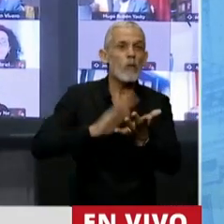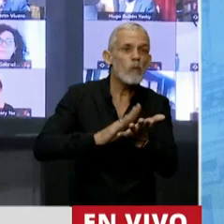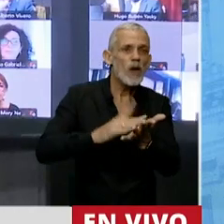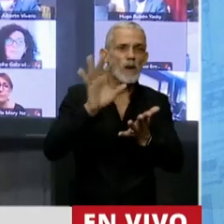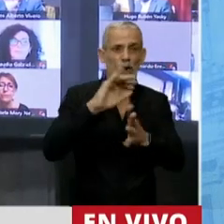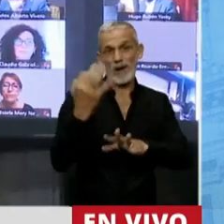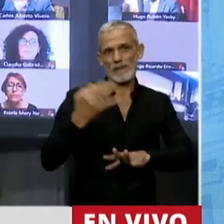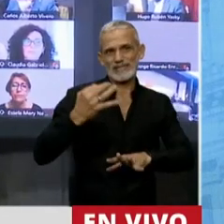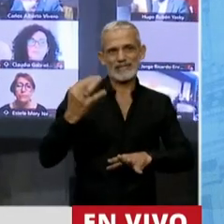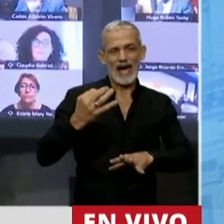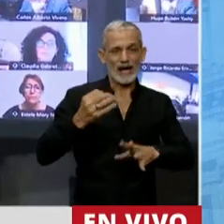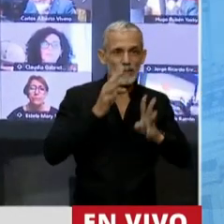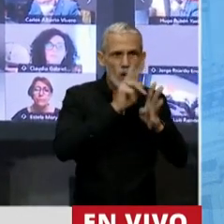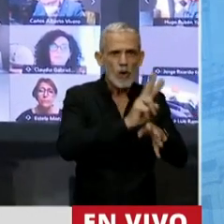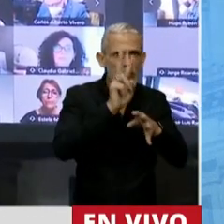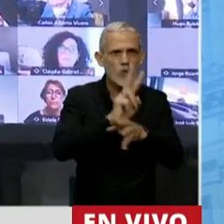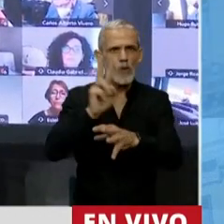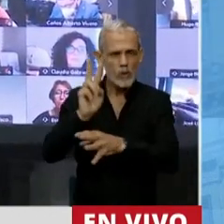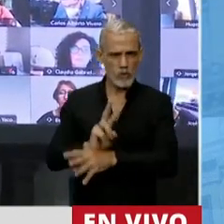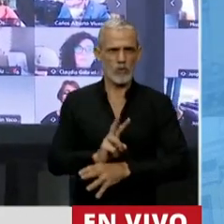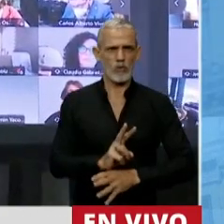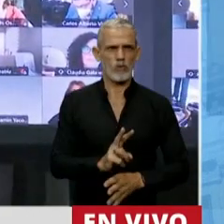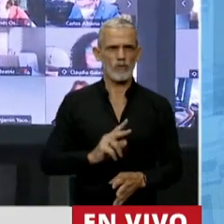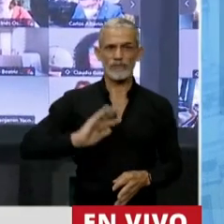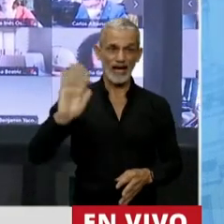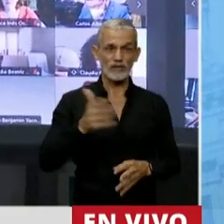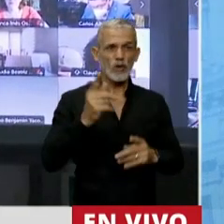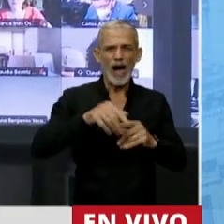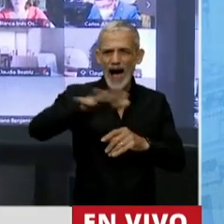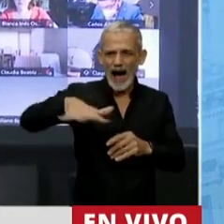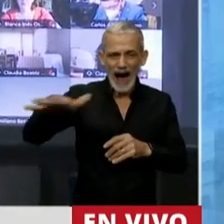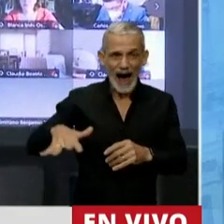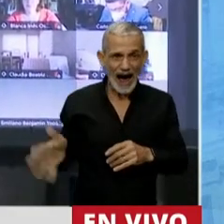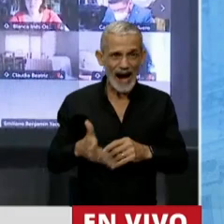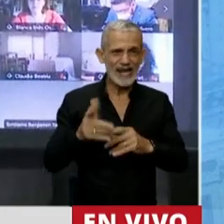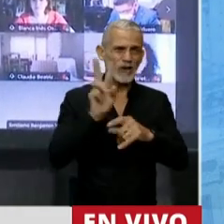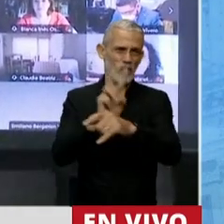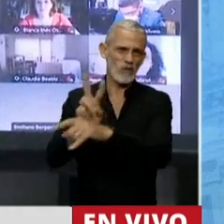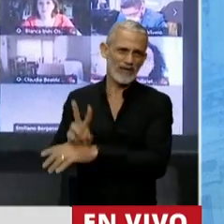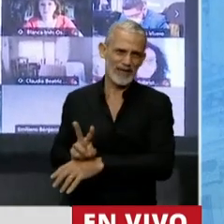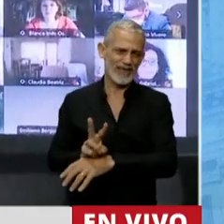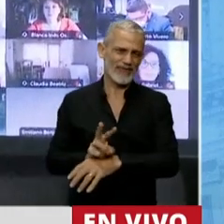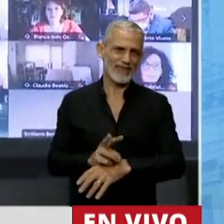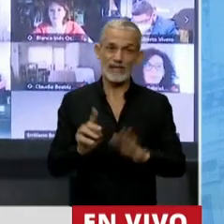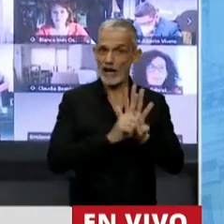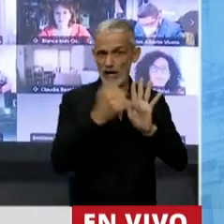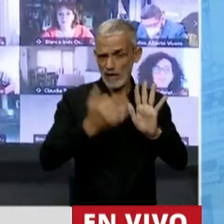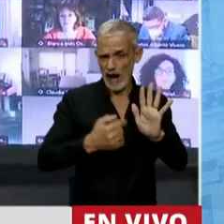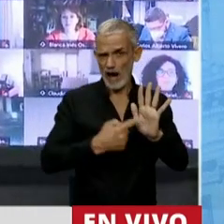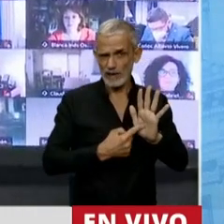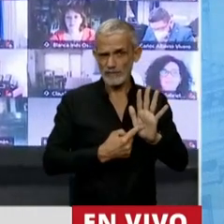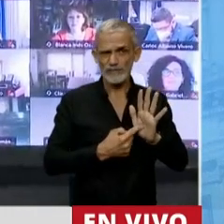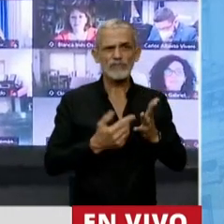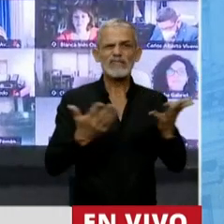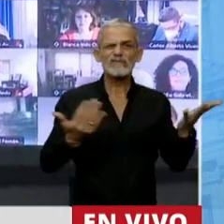especiales, y así como a todas las áreas protegidas. ¿Y a partir